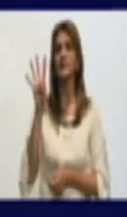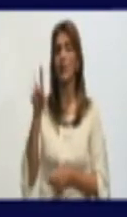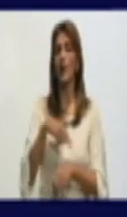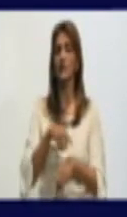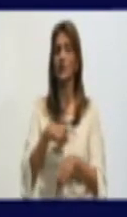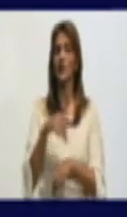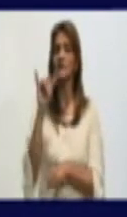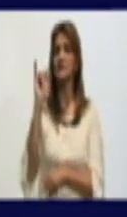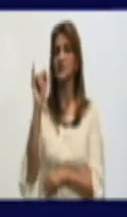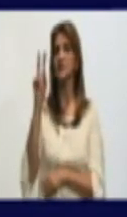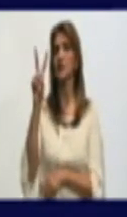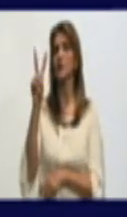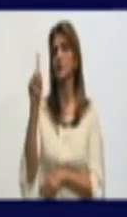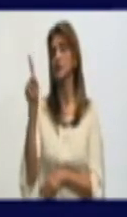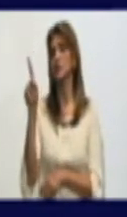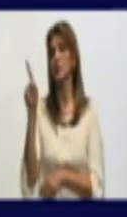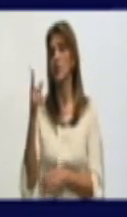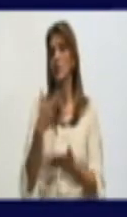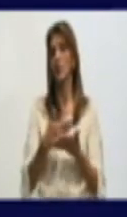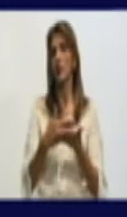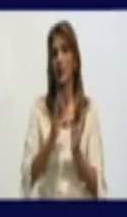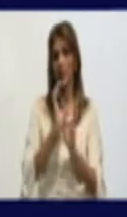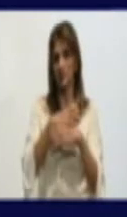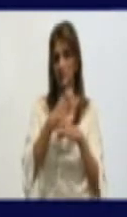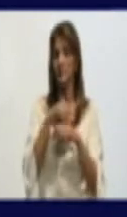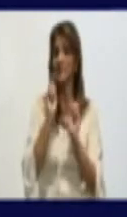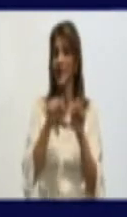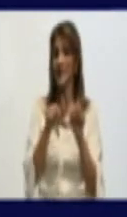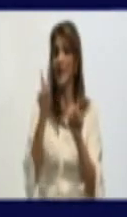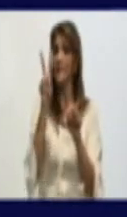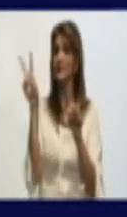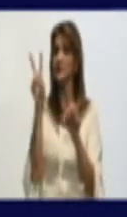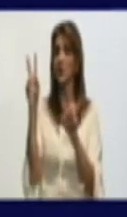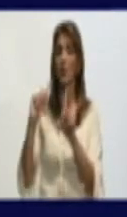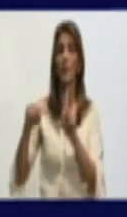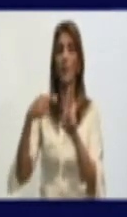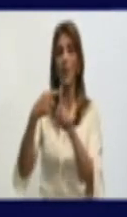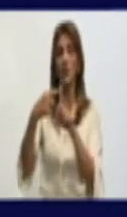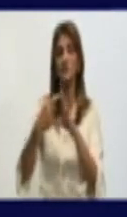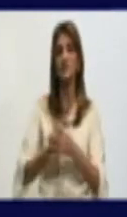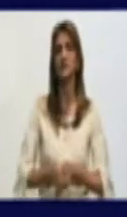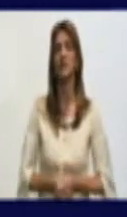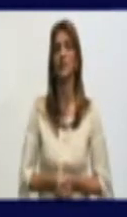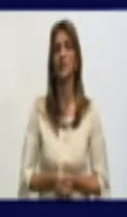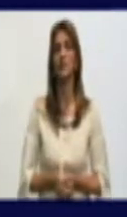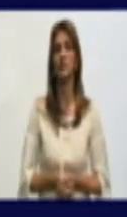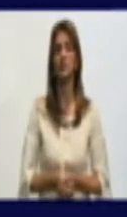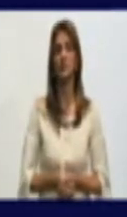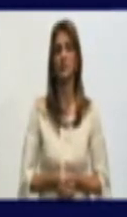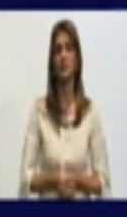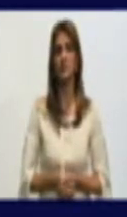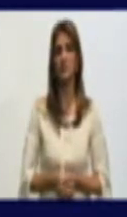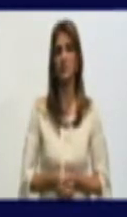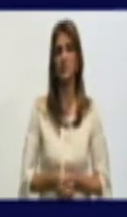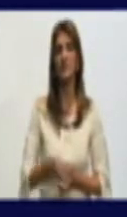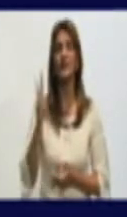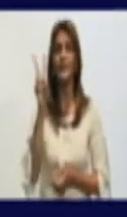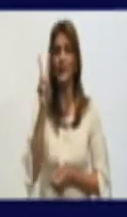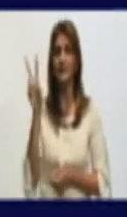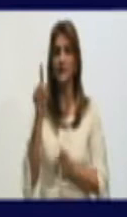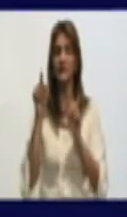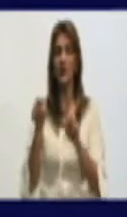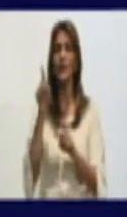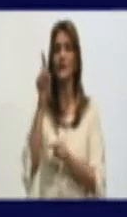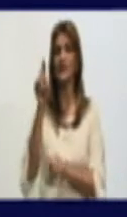691 muestras procesadas, de ellas 22 fueron positivas. De las 22, son